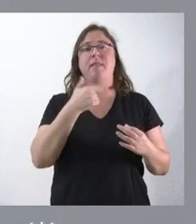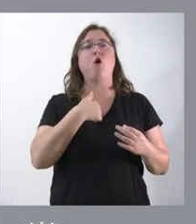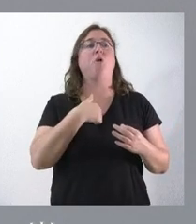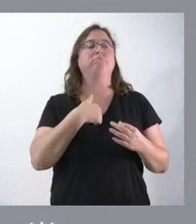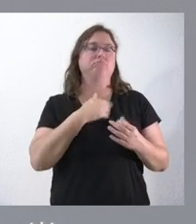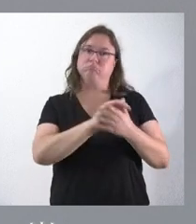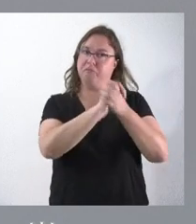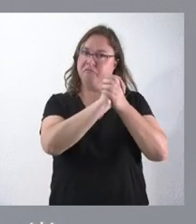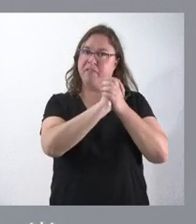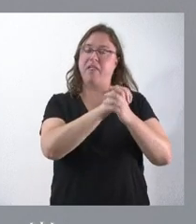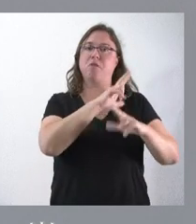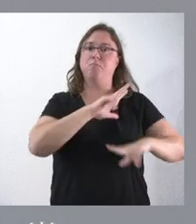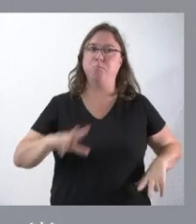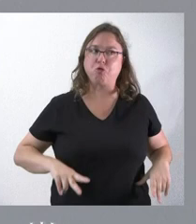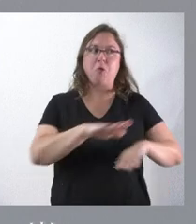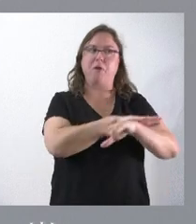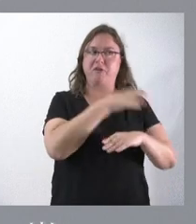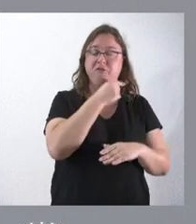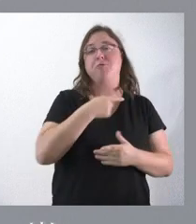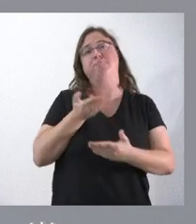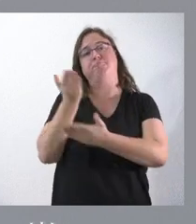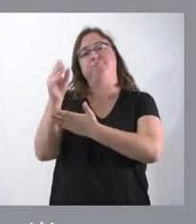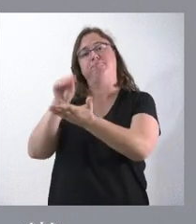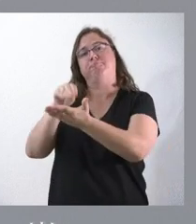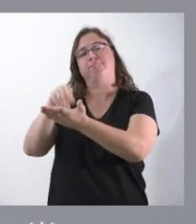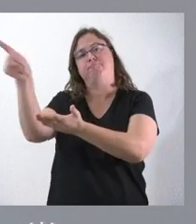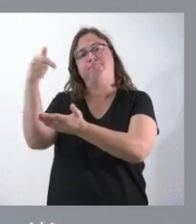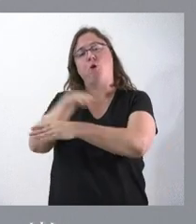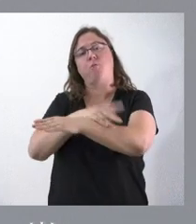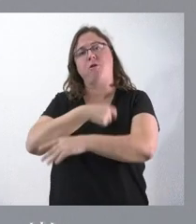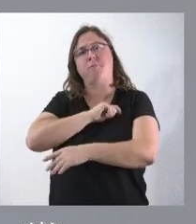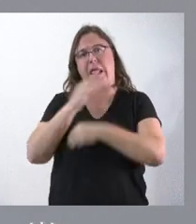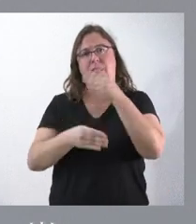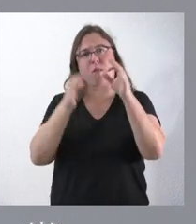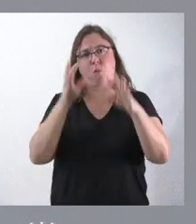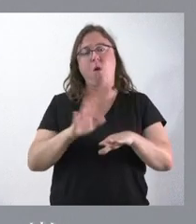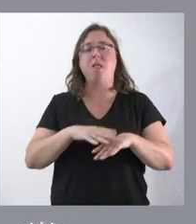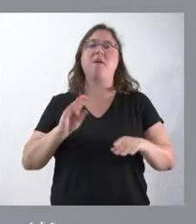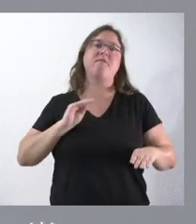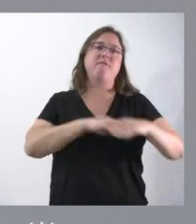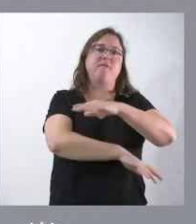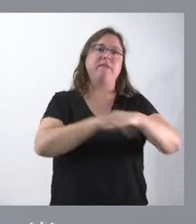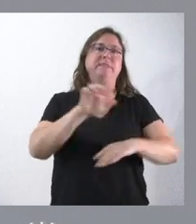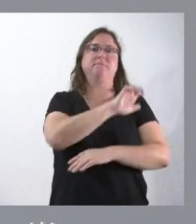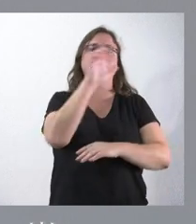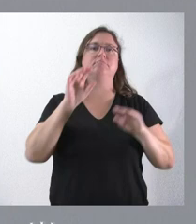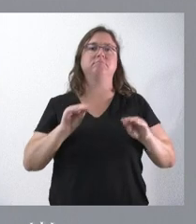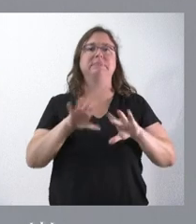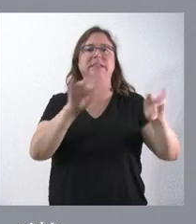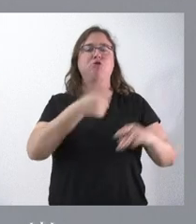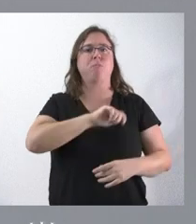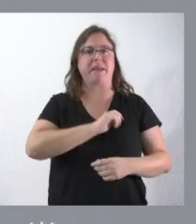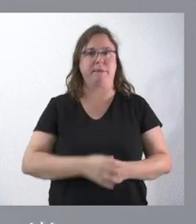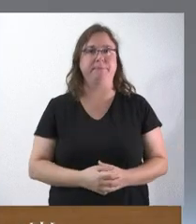por su gestión, lo que hago es demandar al Gobierno de España para que también haga lo mismo con la financiación de las infraestructuras dentro del territorio español.